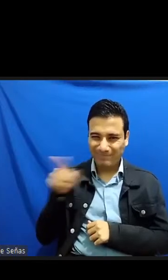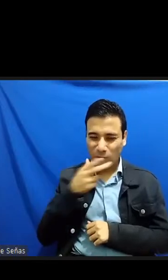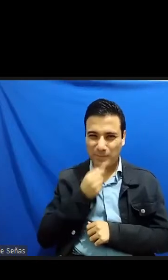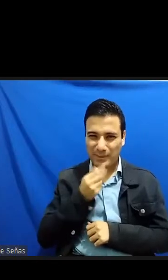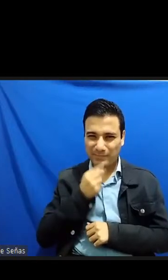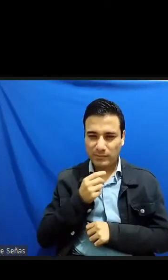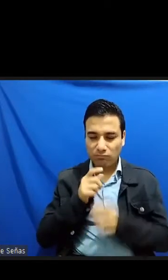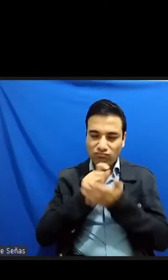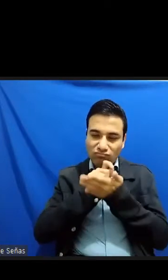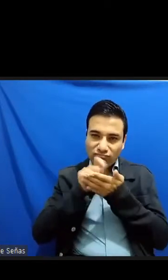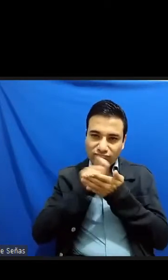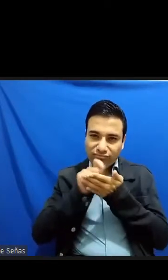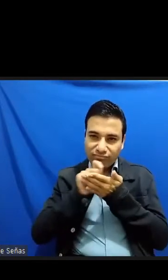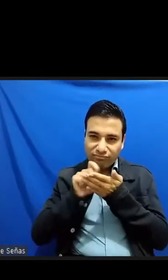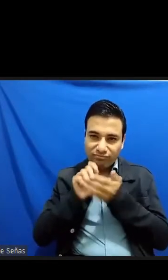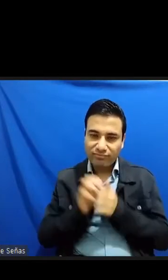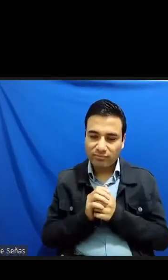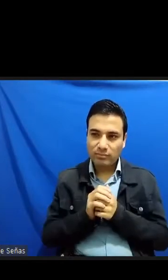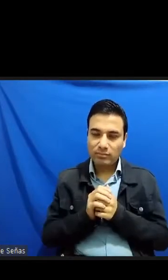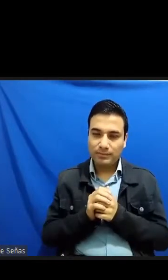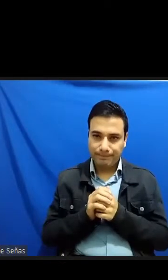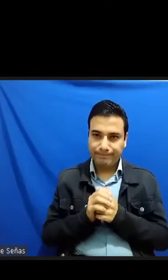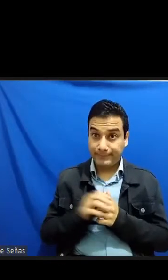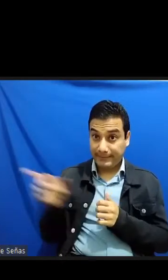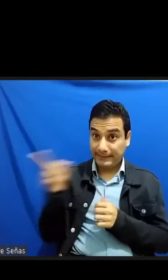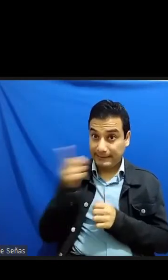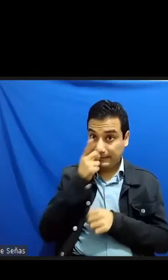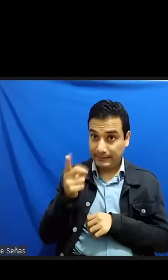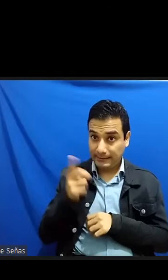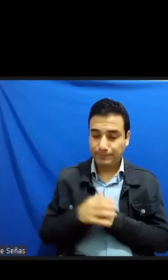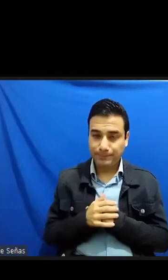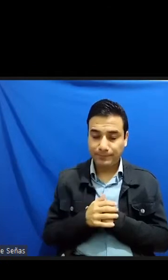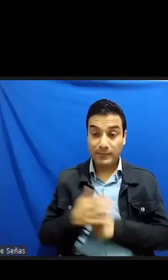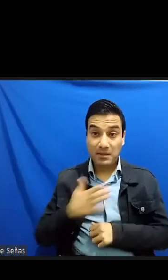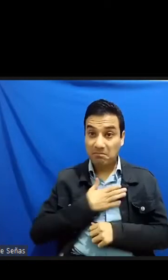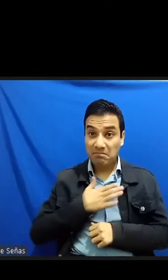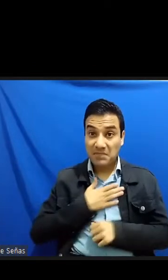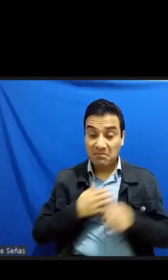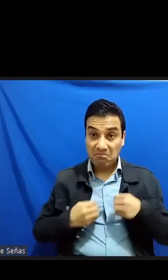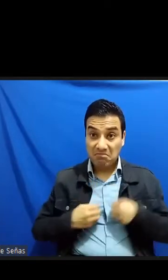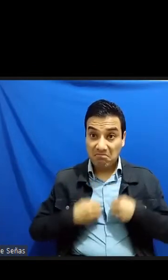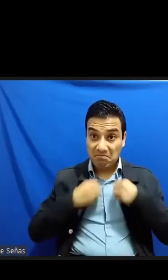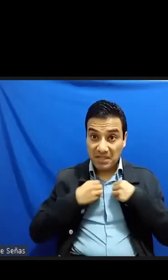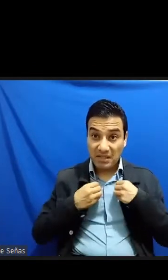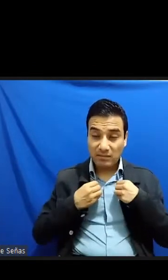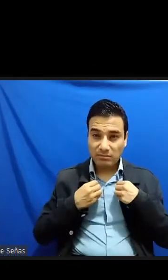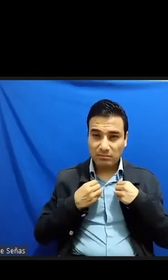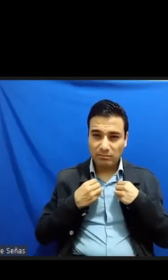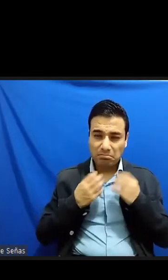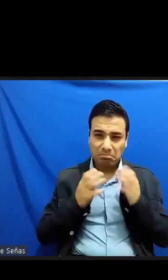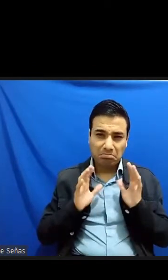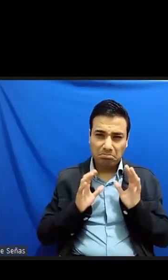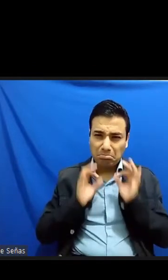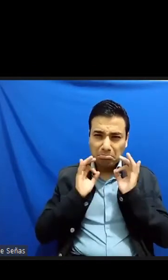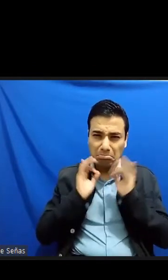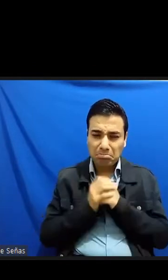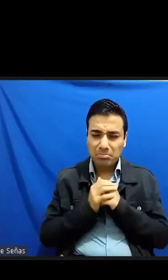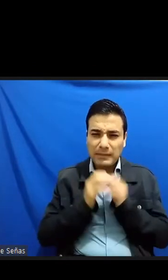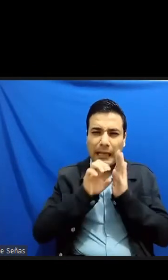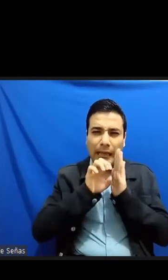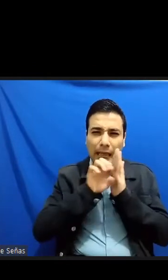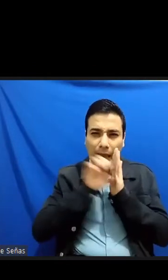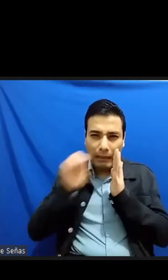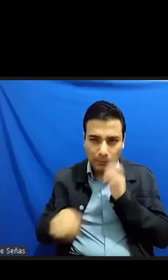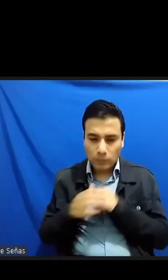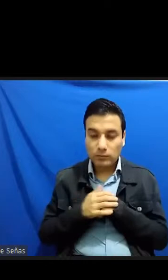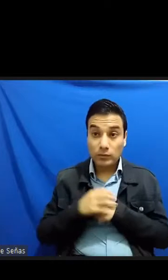etapa aún legible afirmó que nada en su vida hubiera sido lo mismo si en lugar de haber nacido